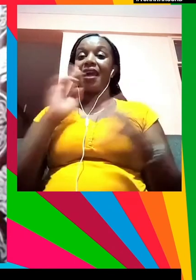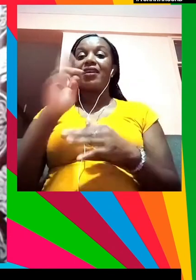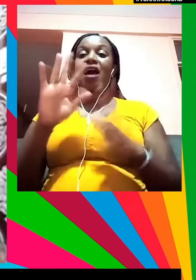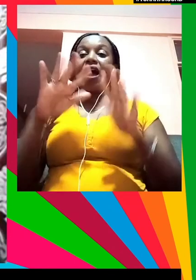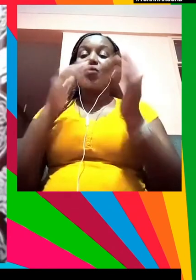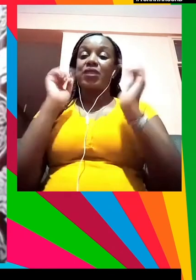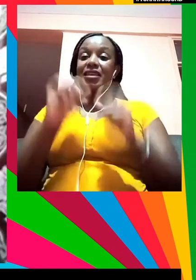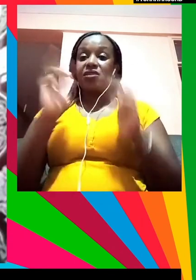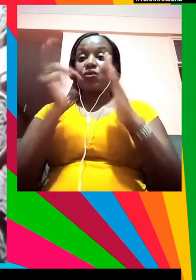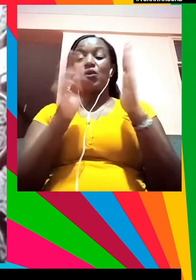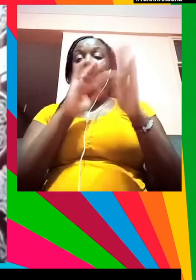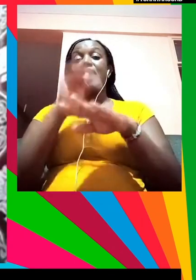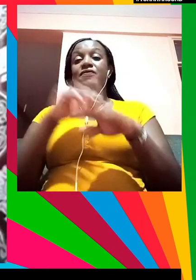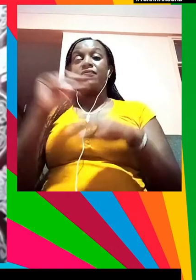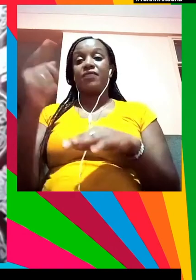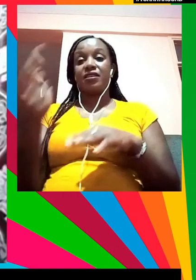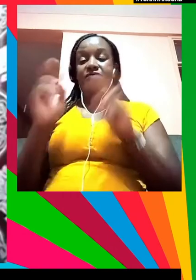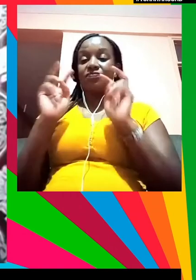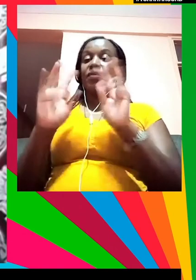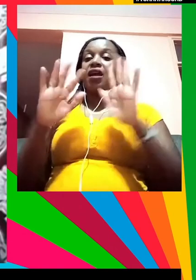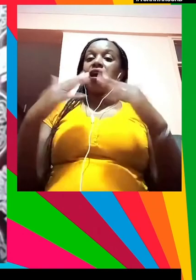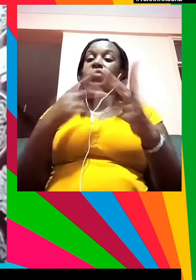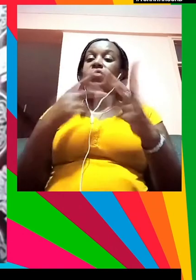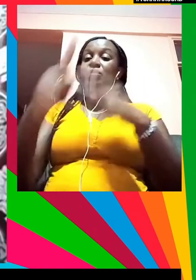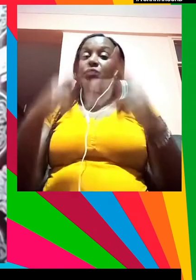examinarlo mirando cuánto progreso se hace